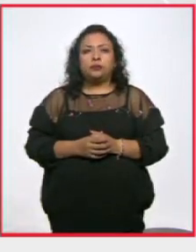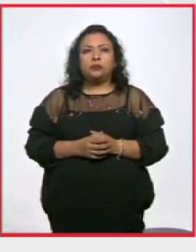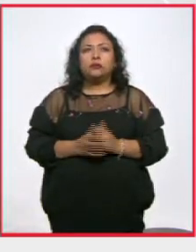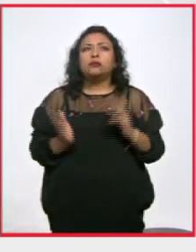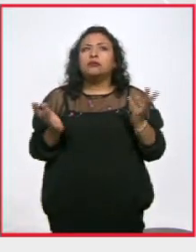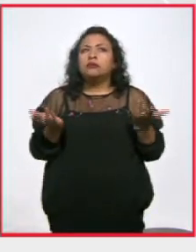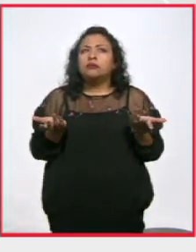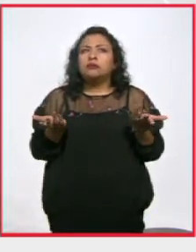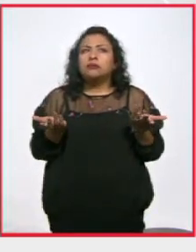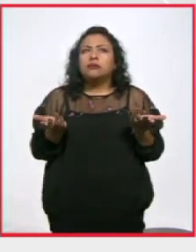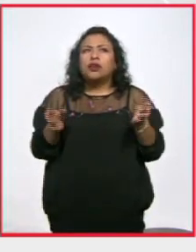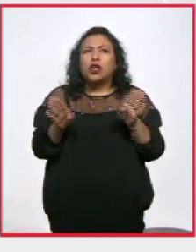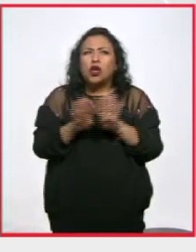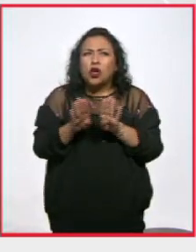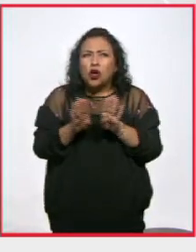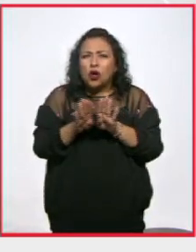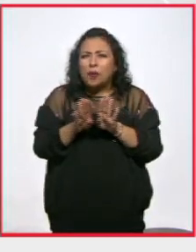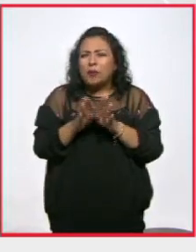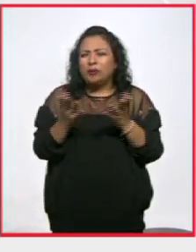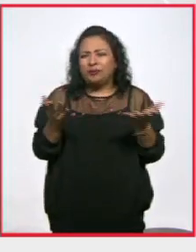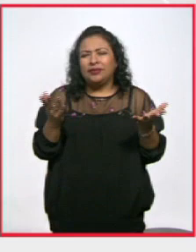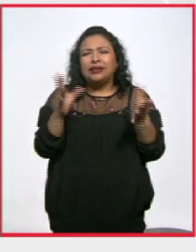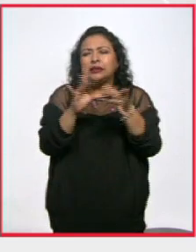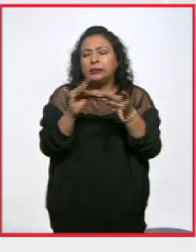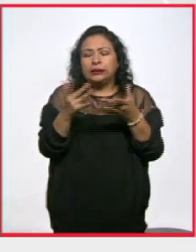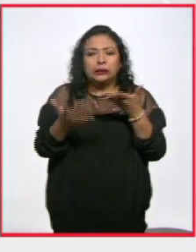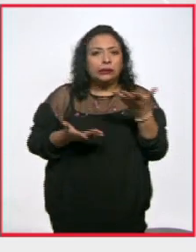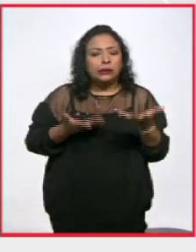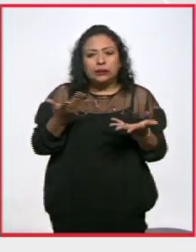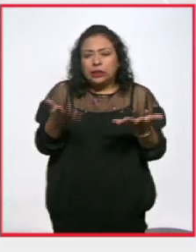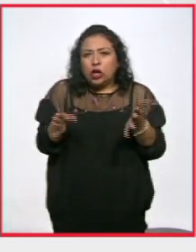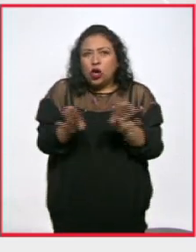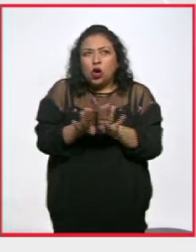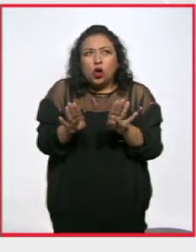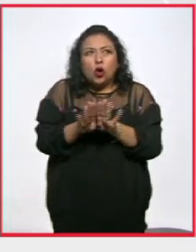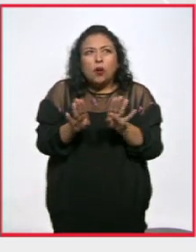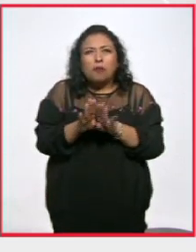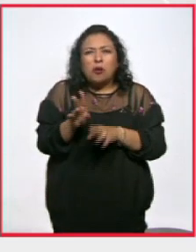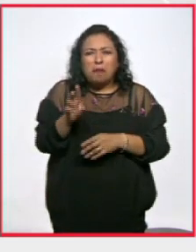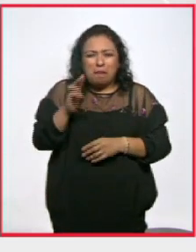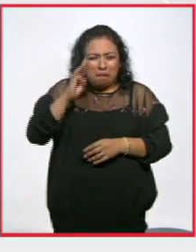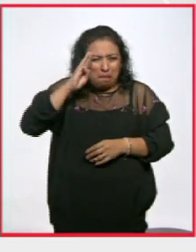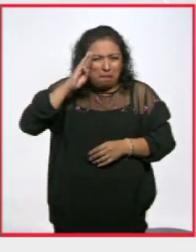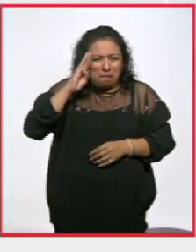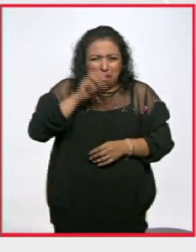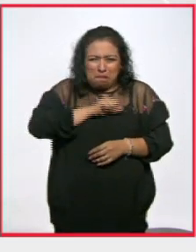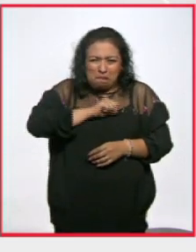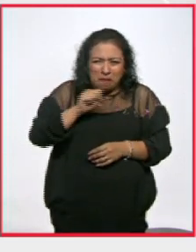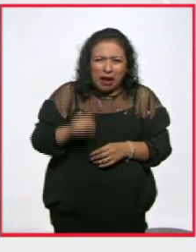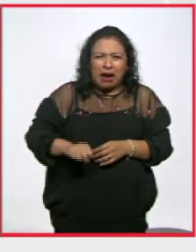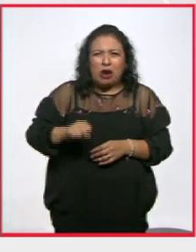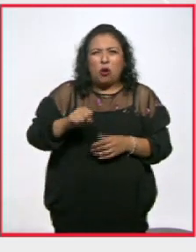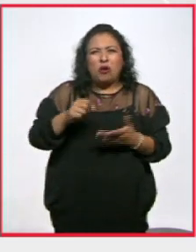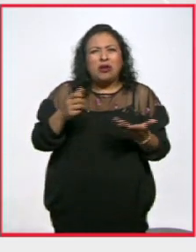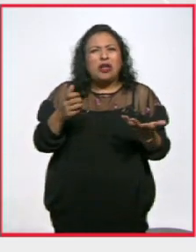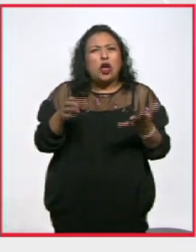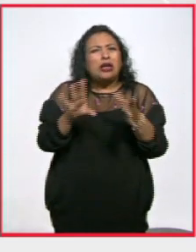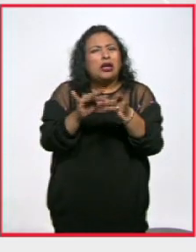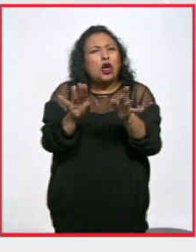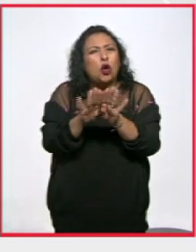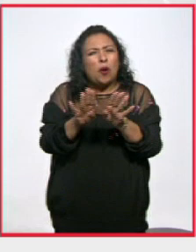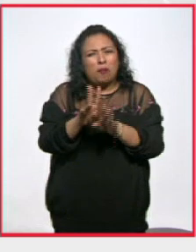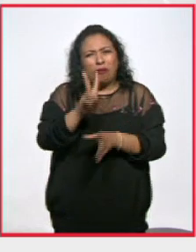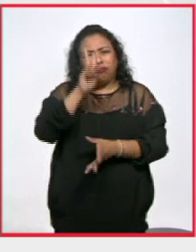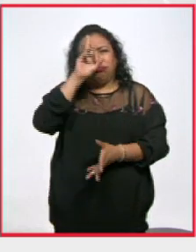¿Pero cómo discutirlo, explicarlo, cómo explicar la maldad? La violencia del